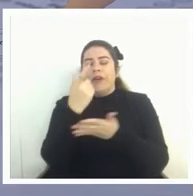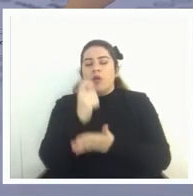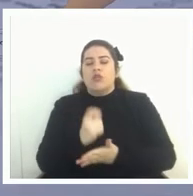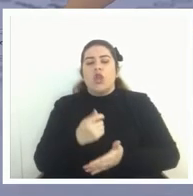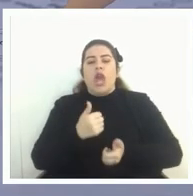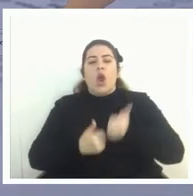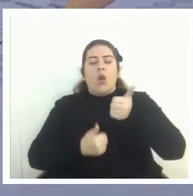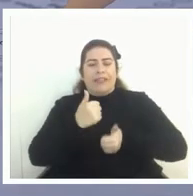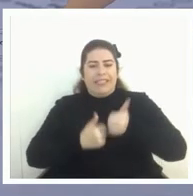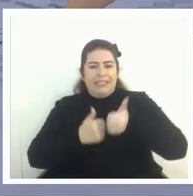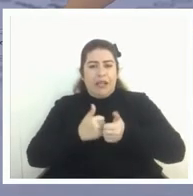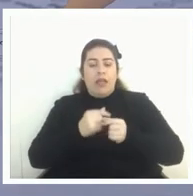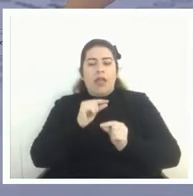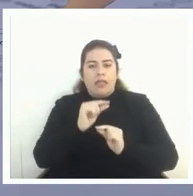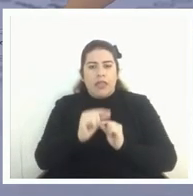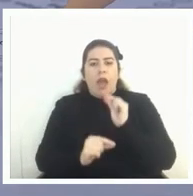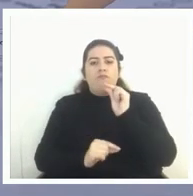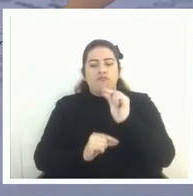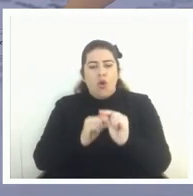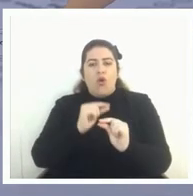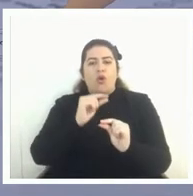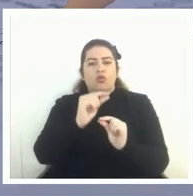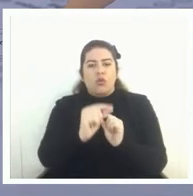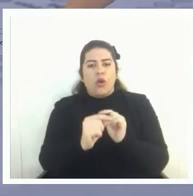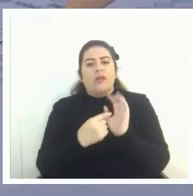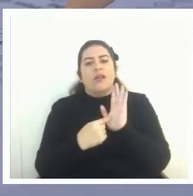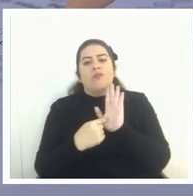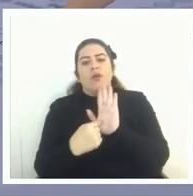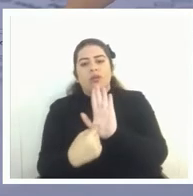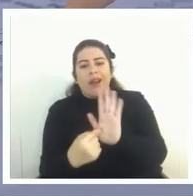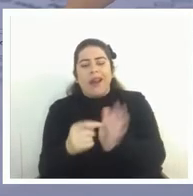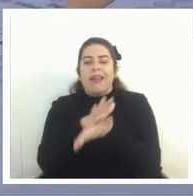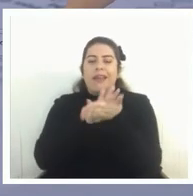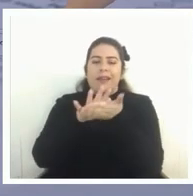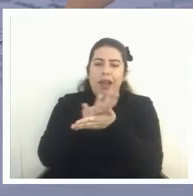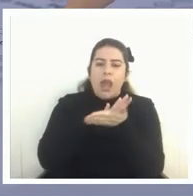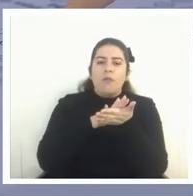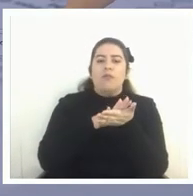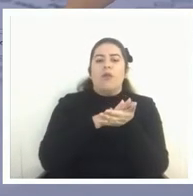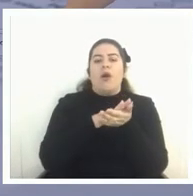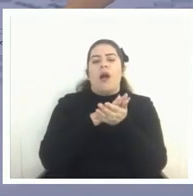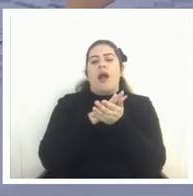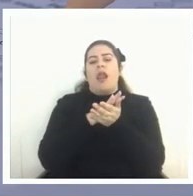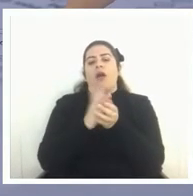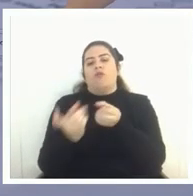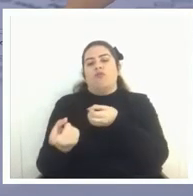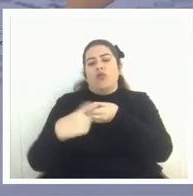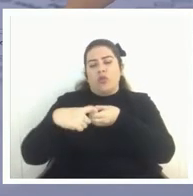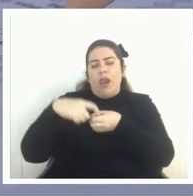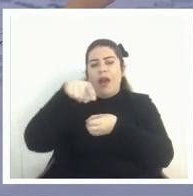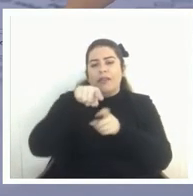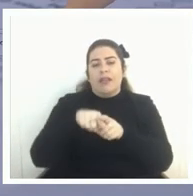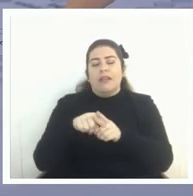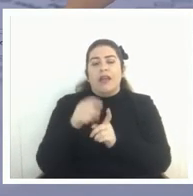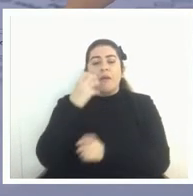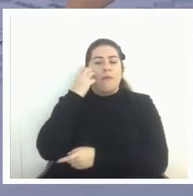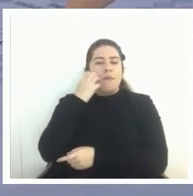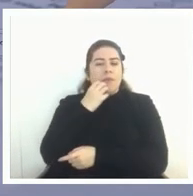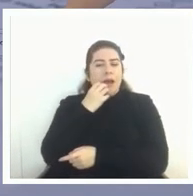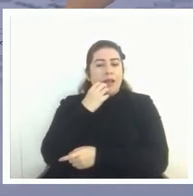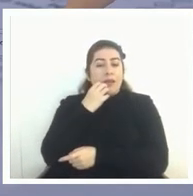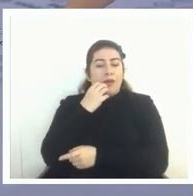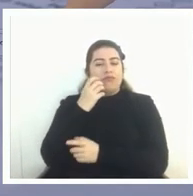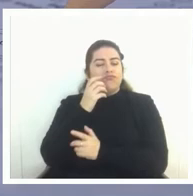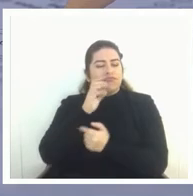a poco porque hay que anunciar hay que mostrar mostramos ejemplos a los postulantes desde el año pasado en mayo estamos publicando